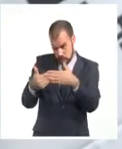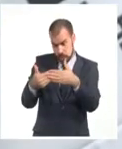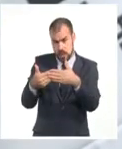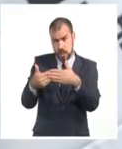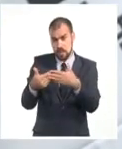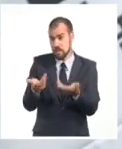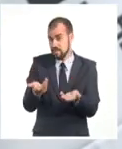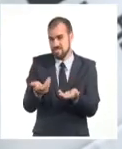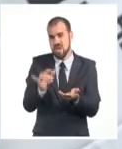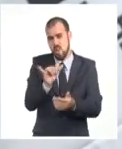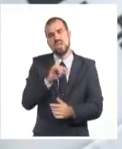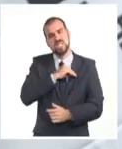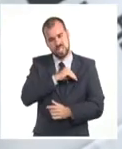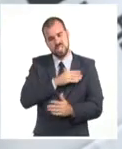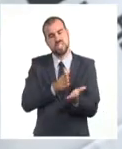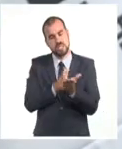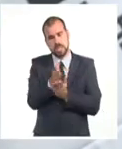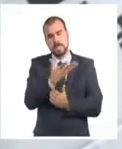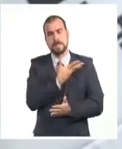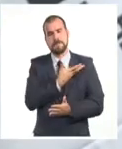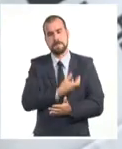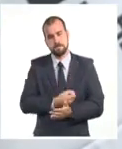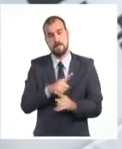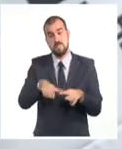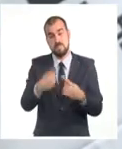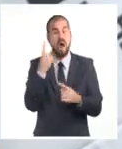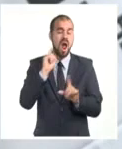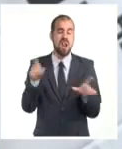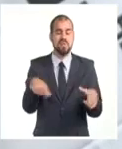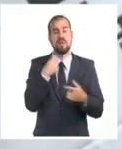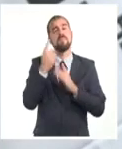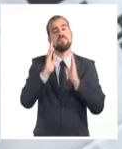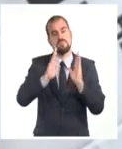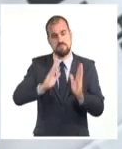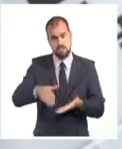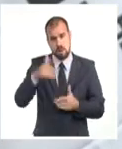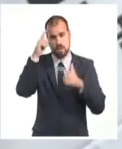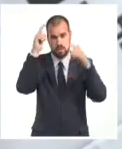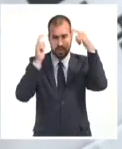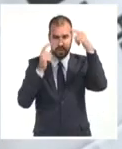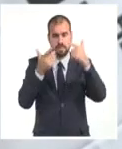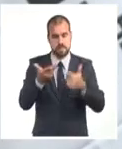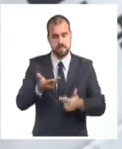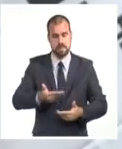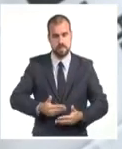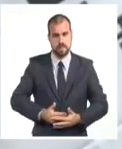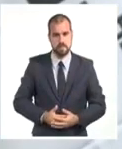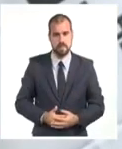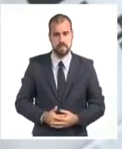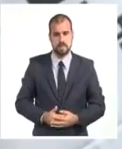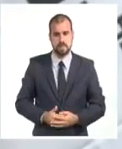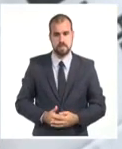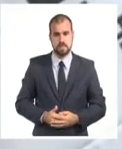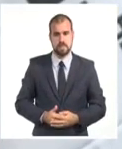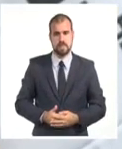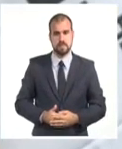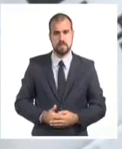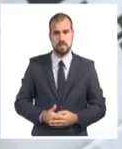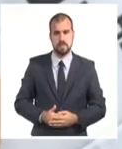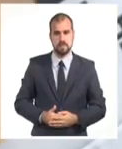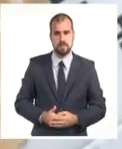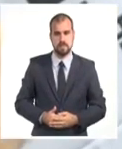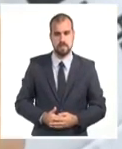se siente en Venezuela al conmemorar un nuevo aniversario del fallecimiento, o de la siembra del comandante Chávez, que es una forma con